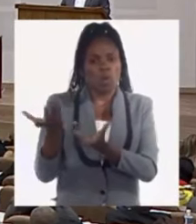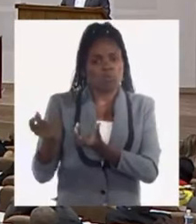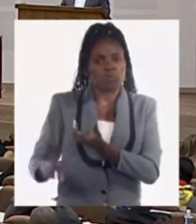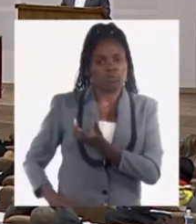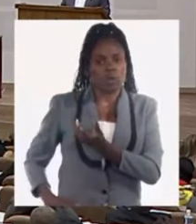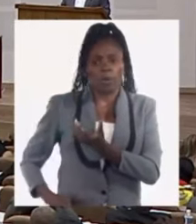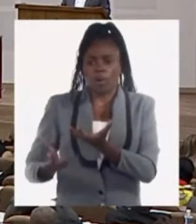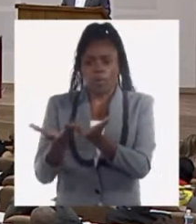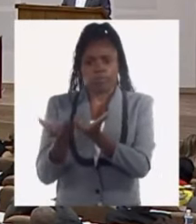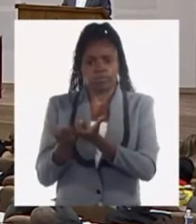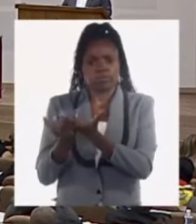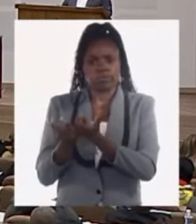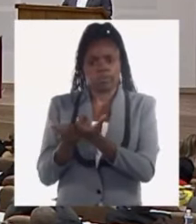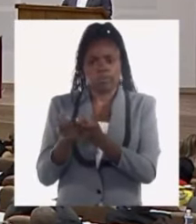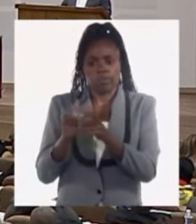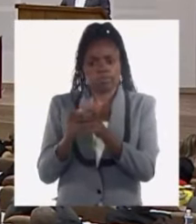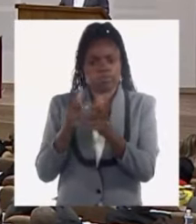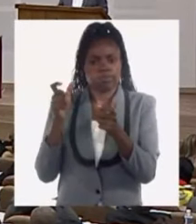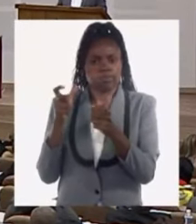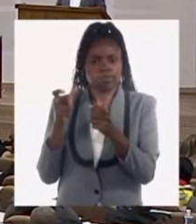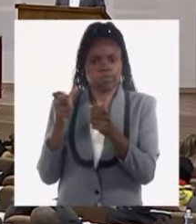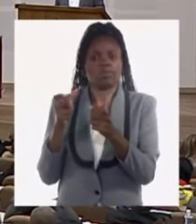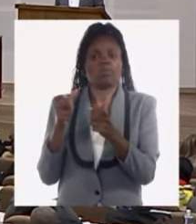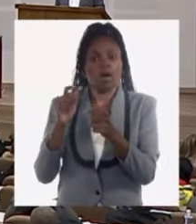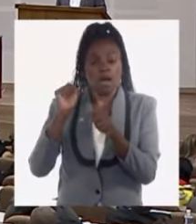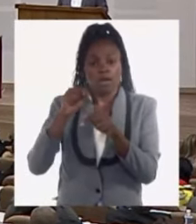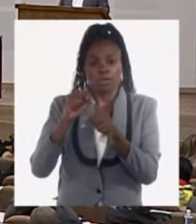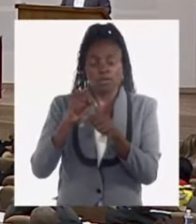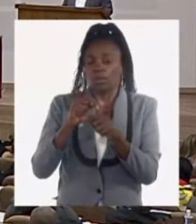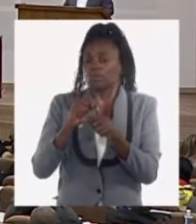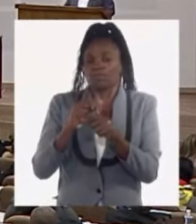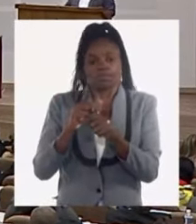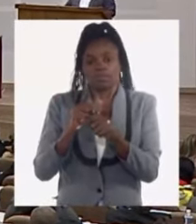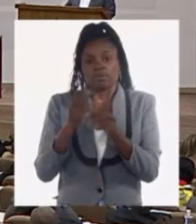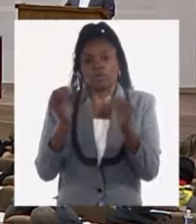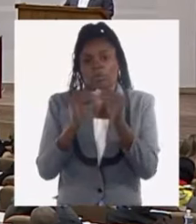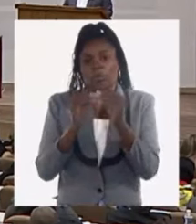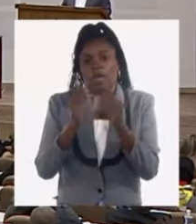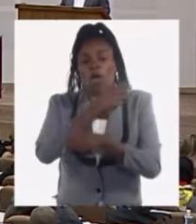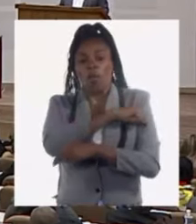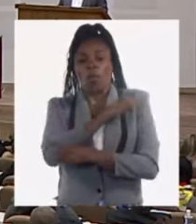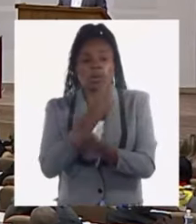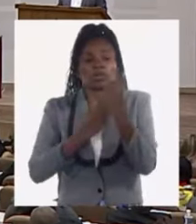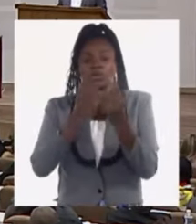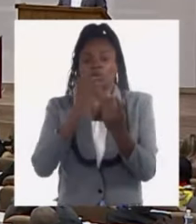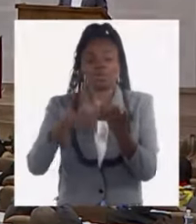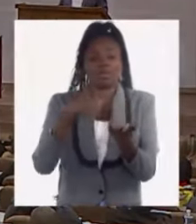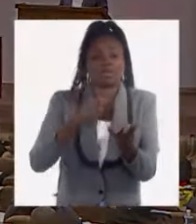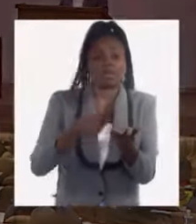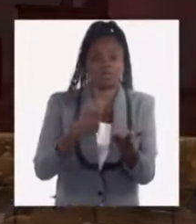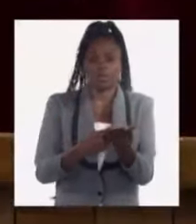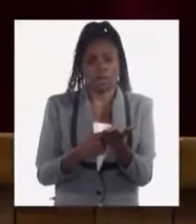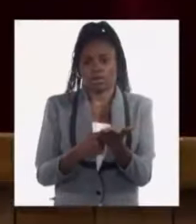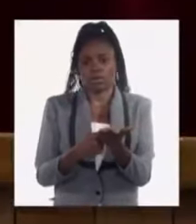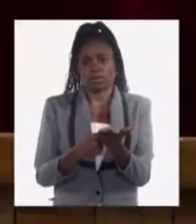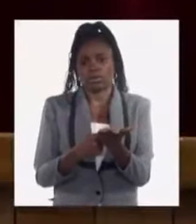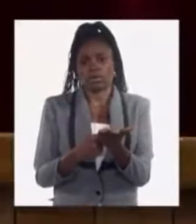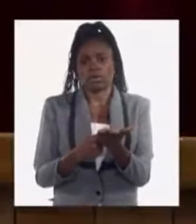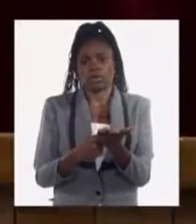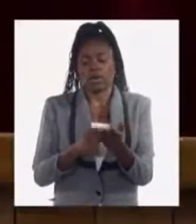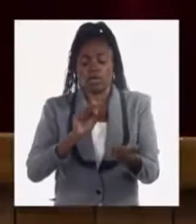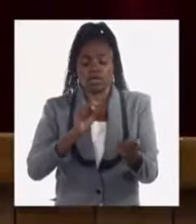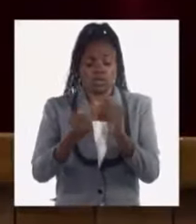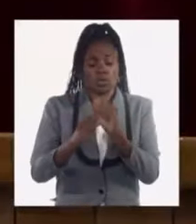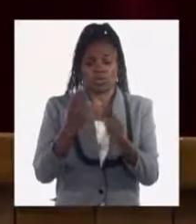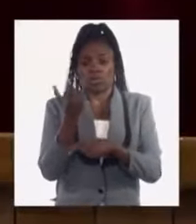principalmente en el sector no estatal y no han sido efectivas las medidas adoptadas hasta el momento para el control de los precios